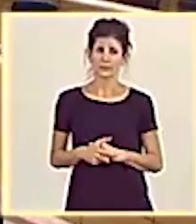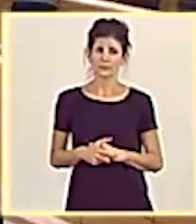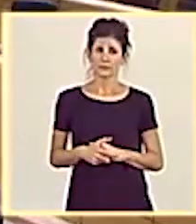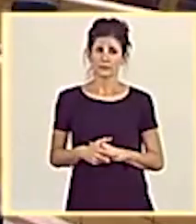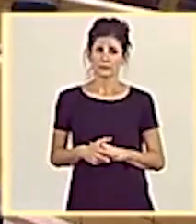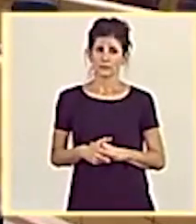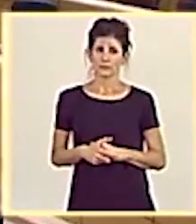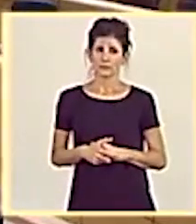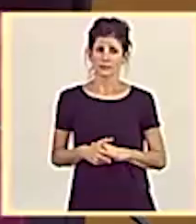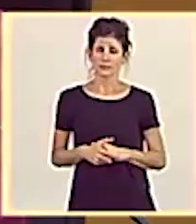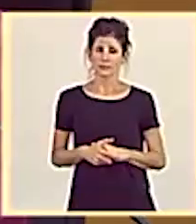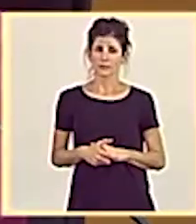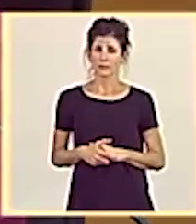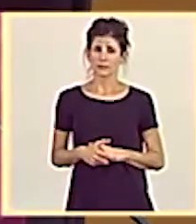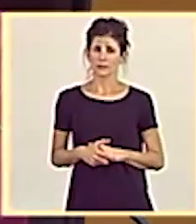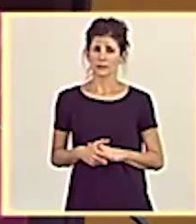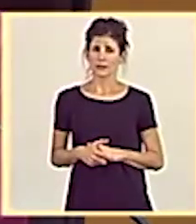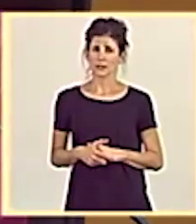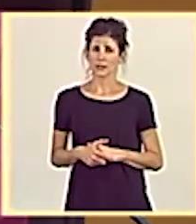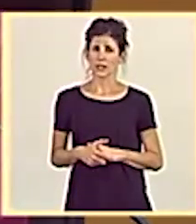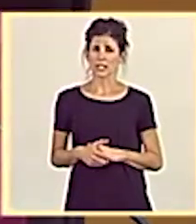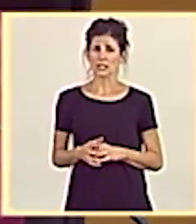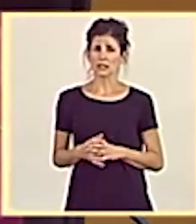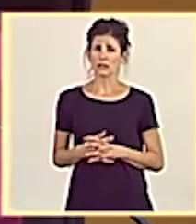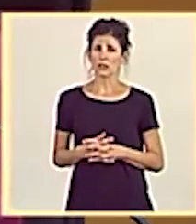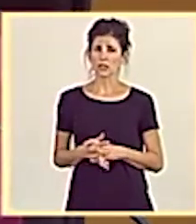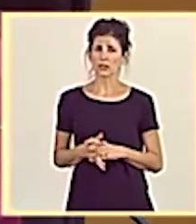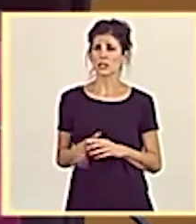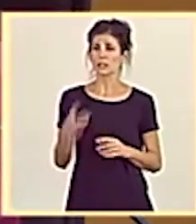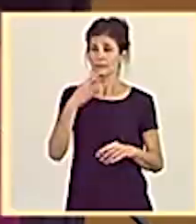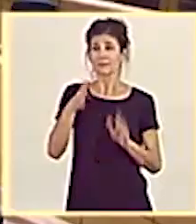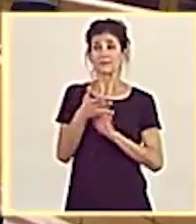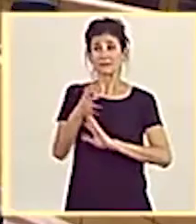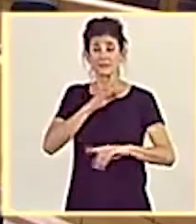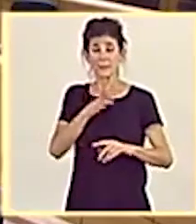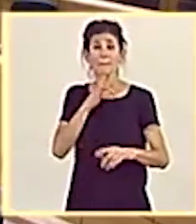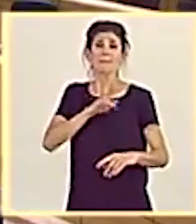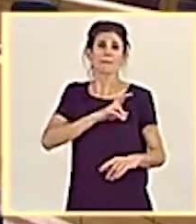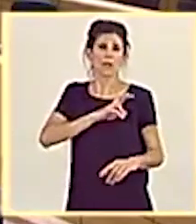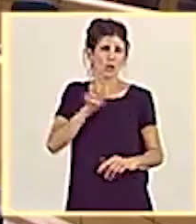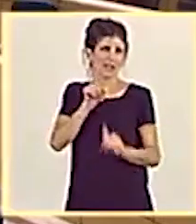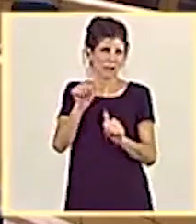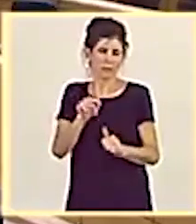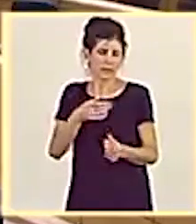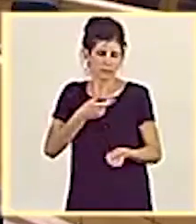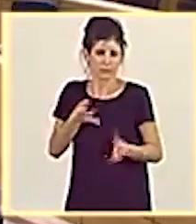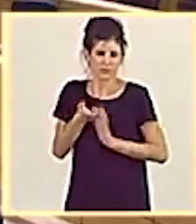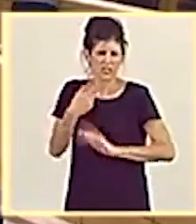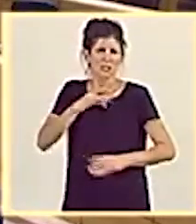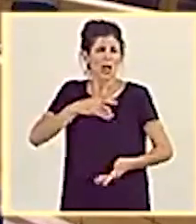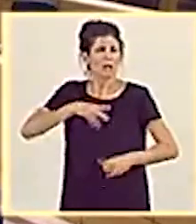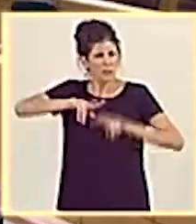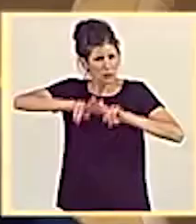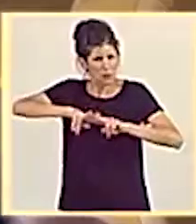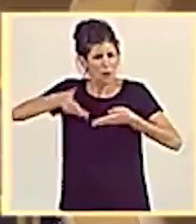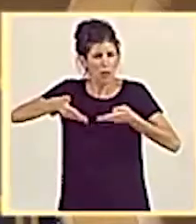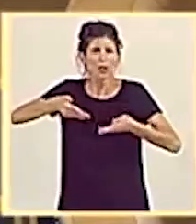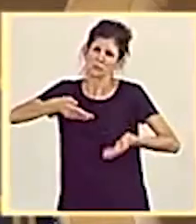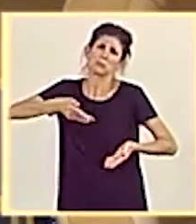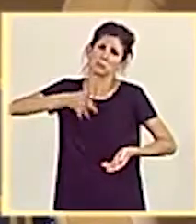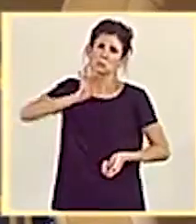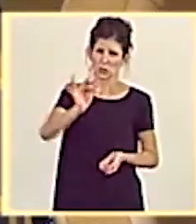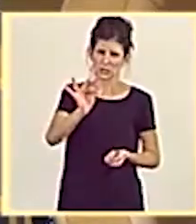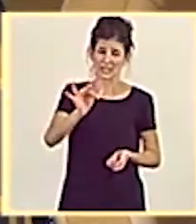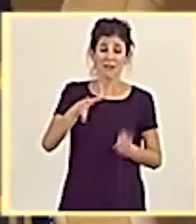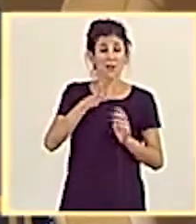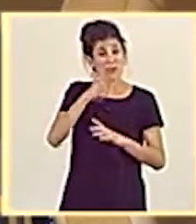Señor ministro. Senador, pues hago, como no puede ser de otra forma, una valoración muy, muy positiva. Por el